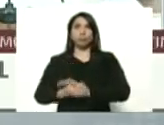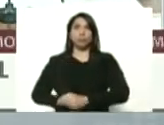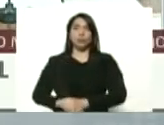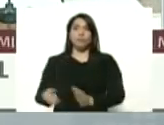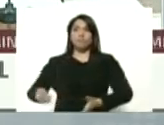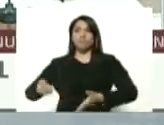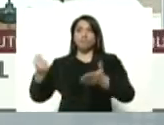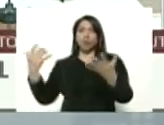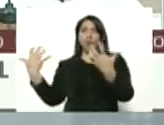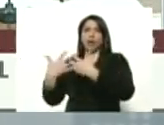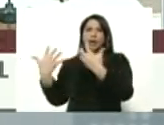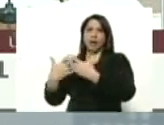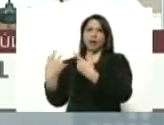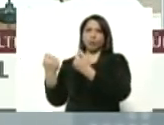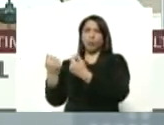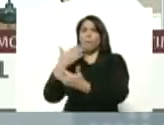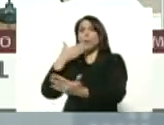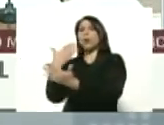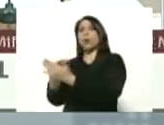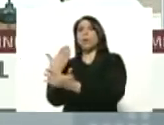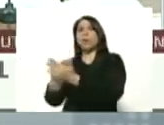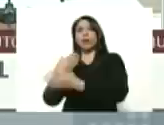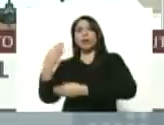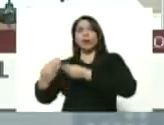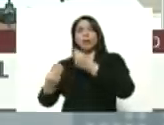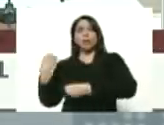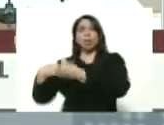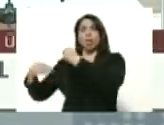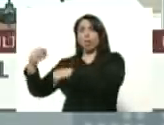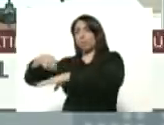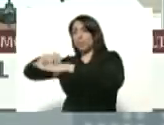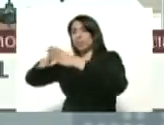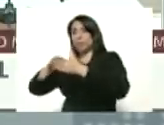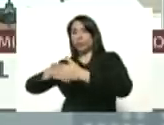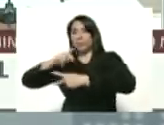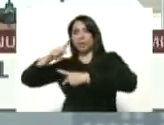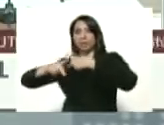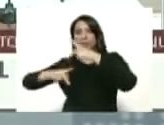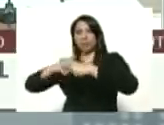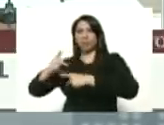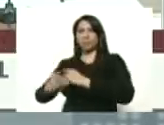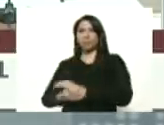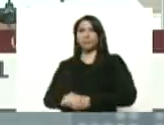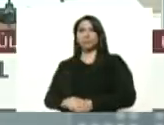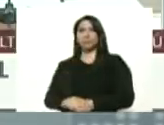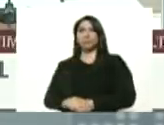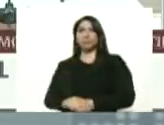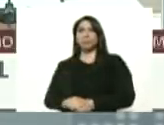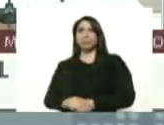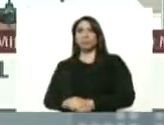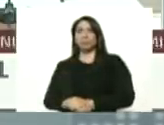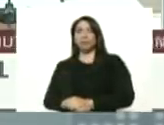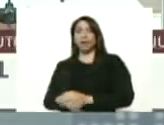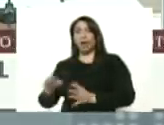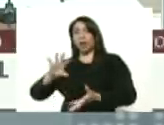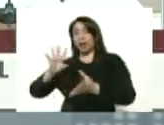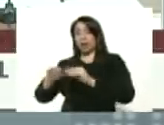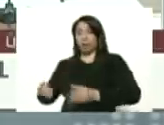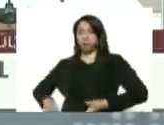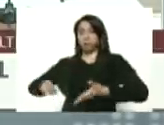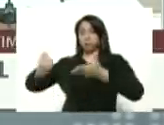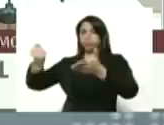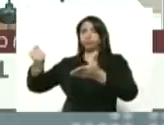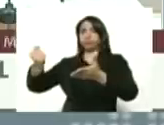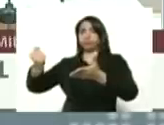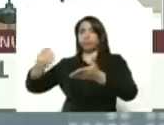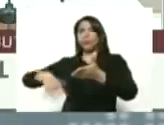económica una propuesta que me hizo Ricardo Menéndez el ministro de planificación a nivel de CLAP se ratificó